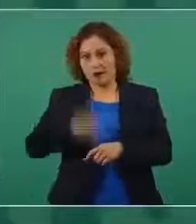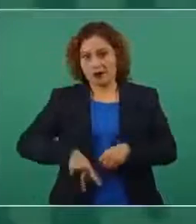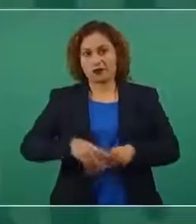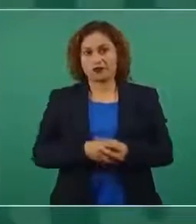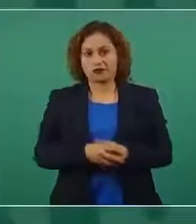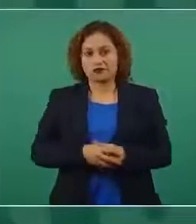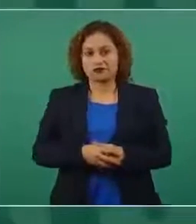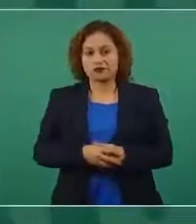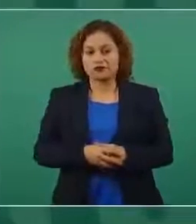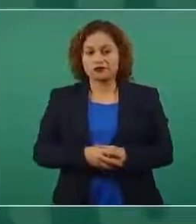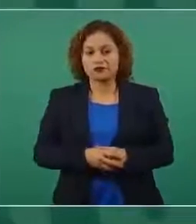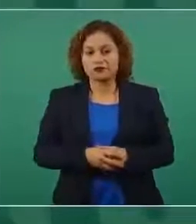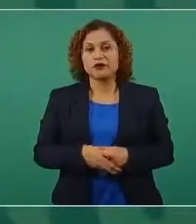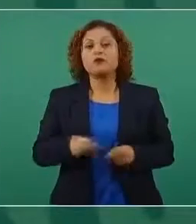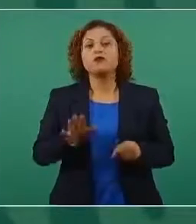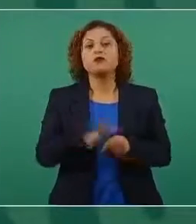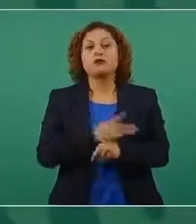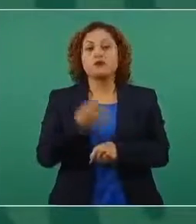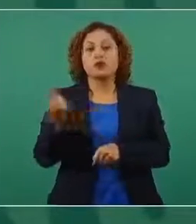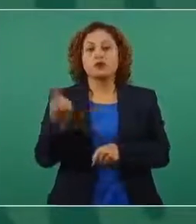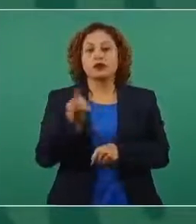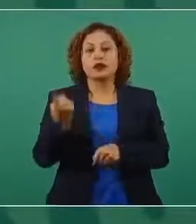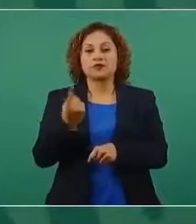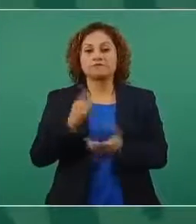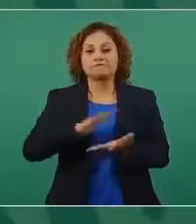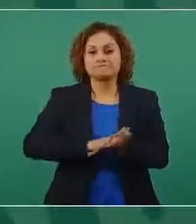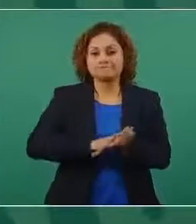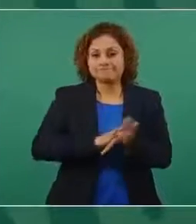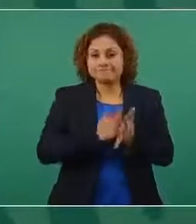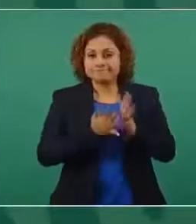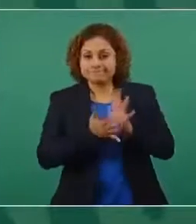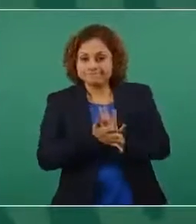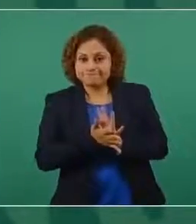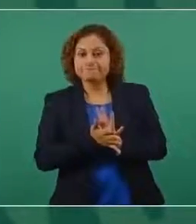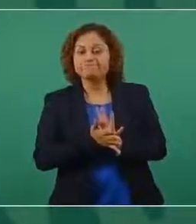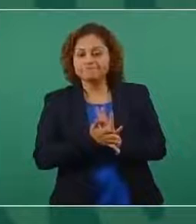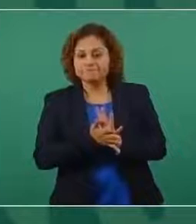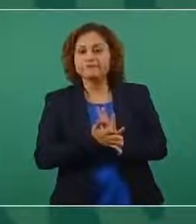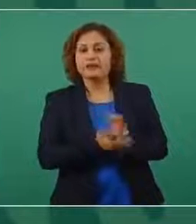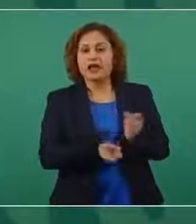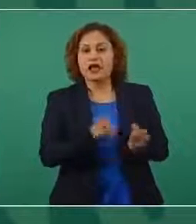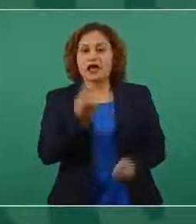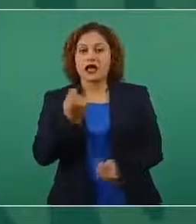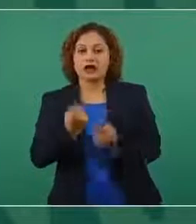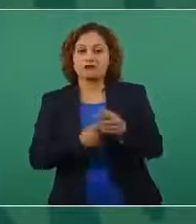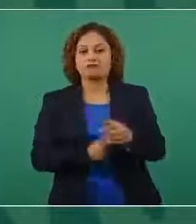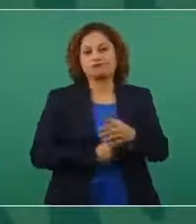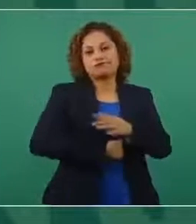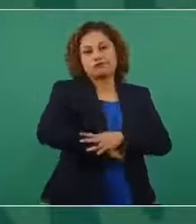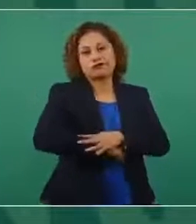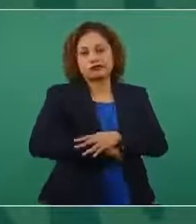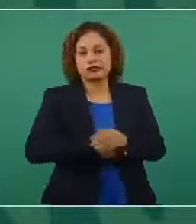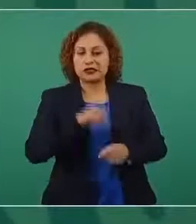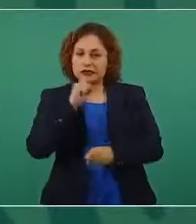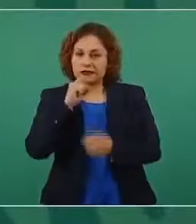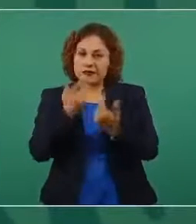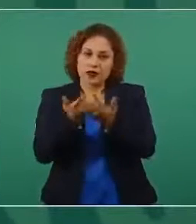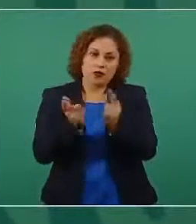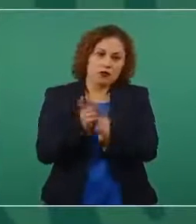por el contubernio entre traficantes de influencia y políticos corruptos